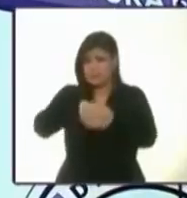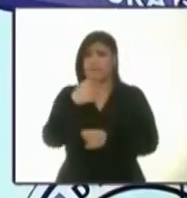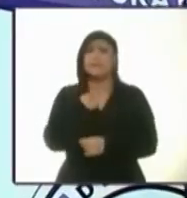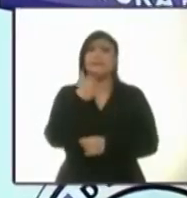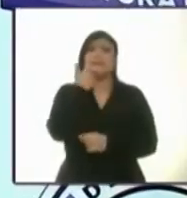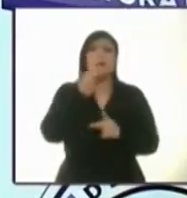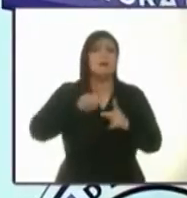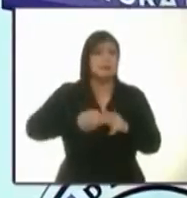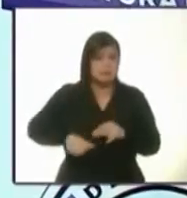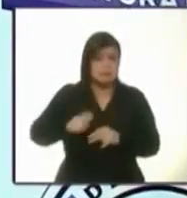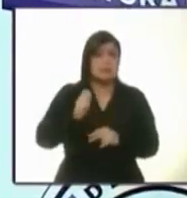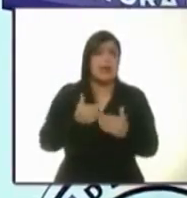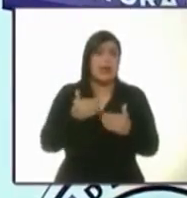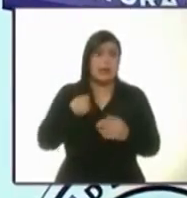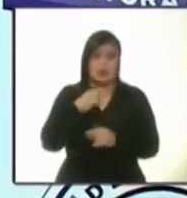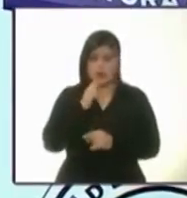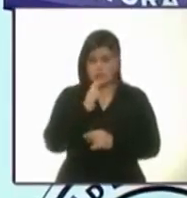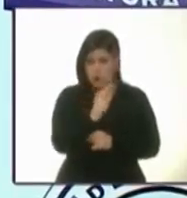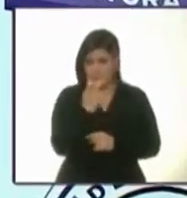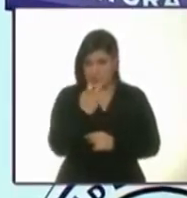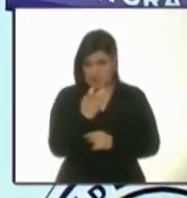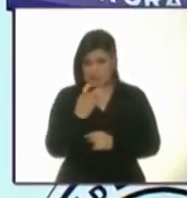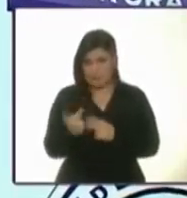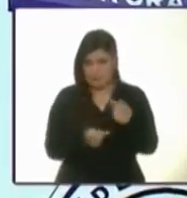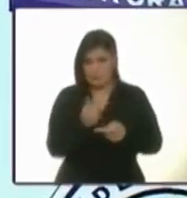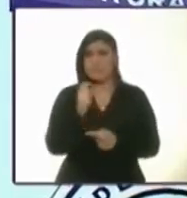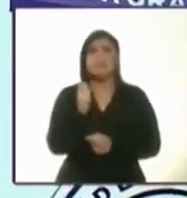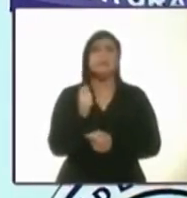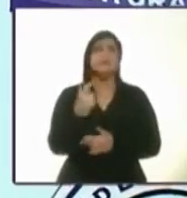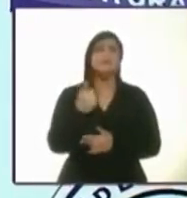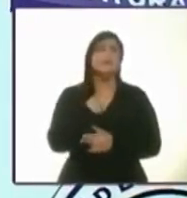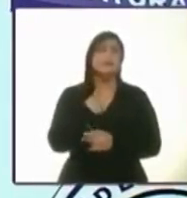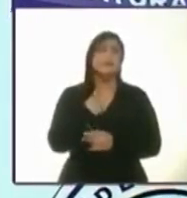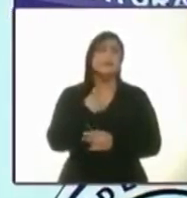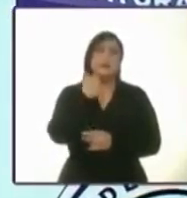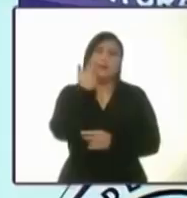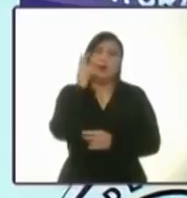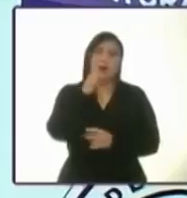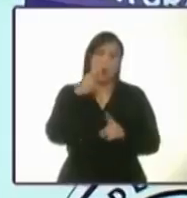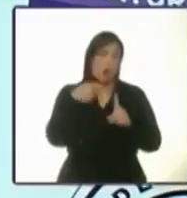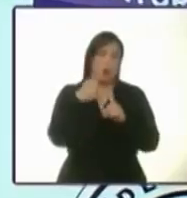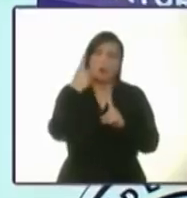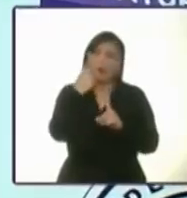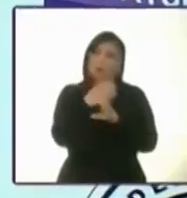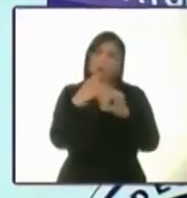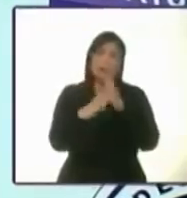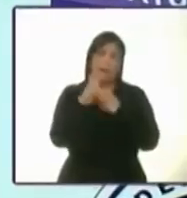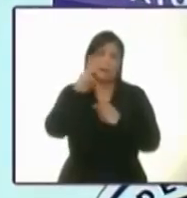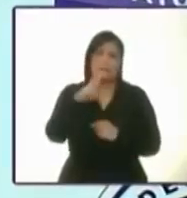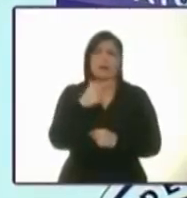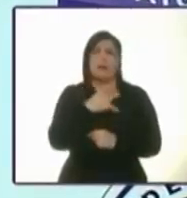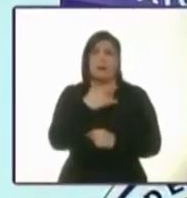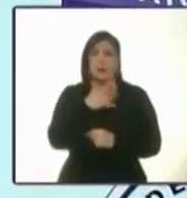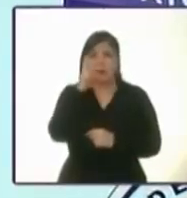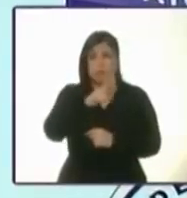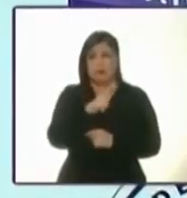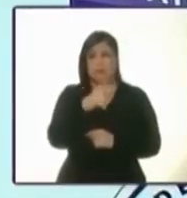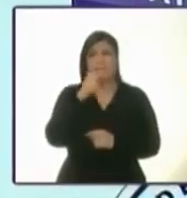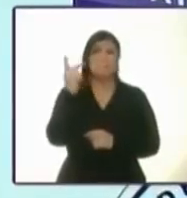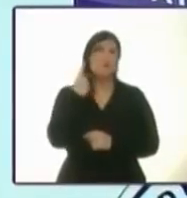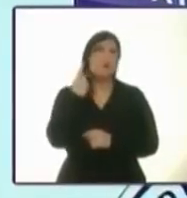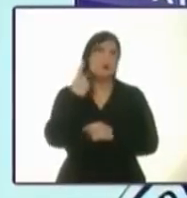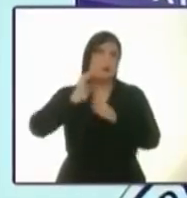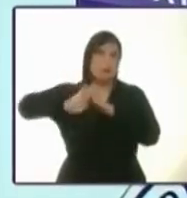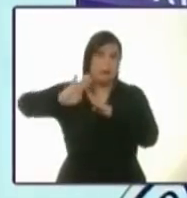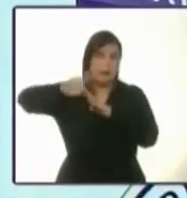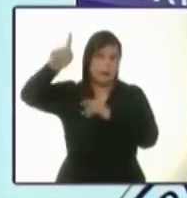iniciar, antes de contestar esta pregunta, haciendo una enérgica condena a la política migratoria de Donald Trump, que